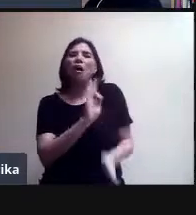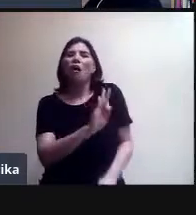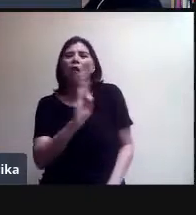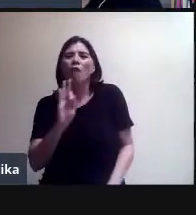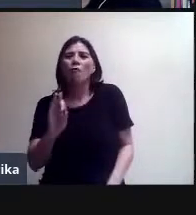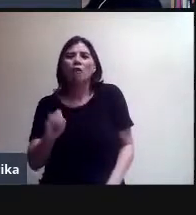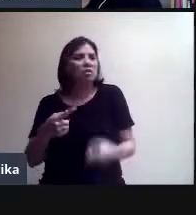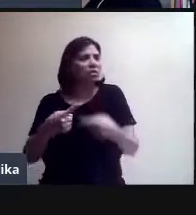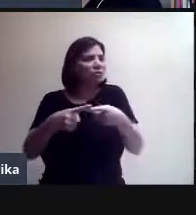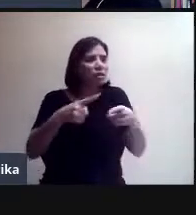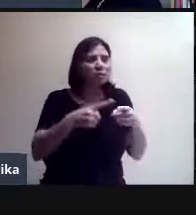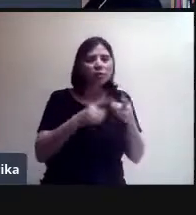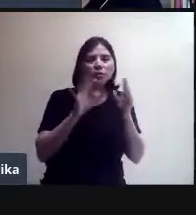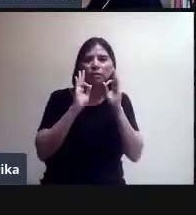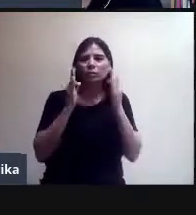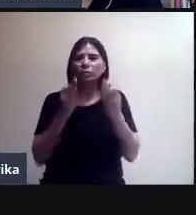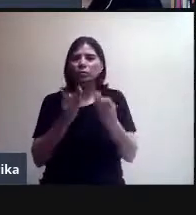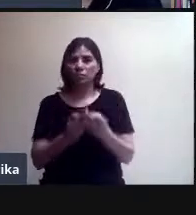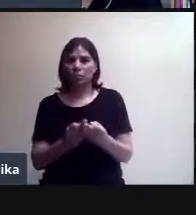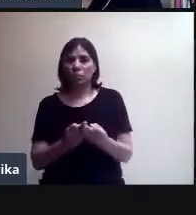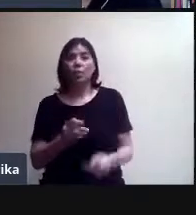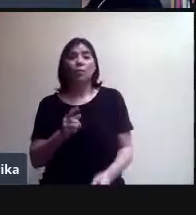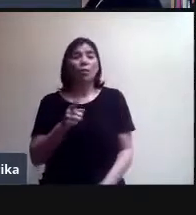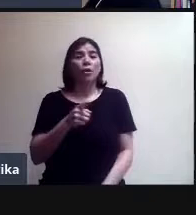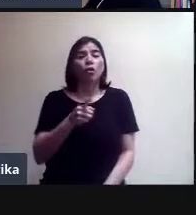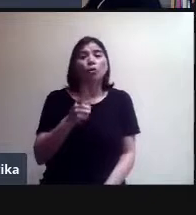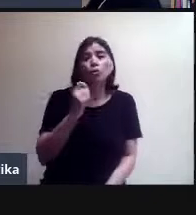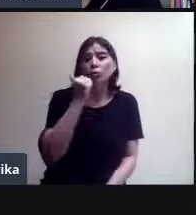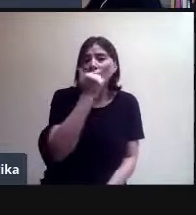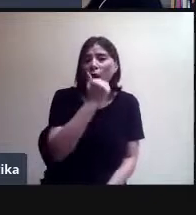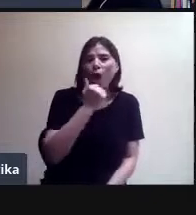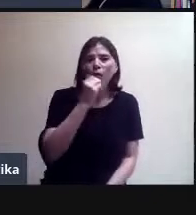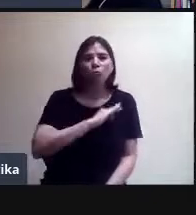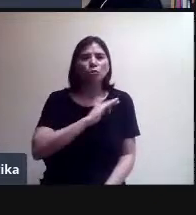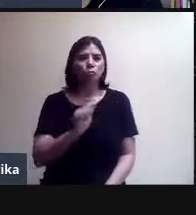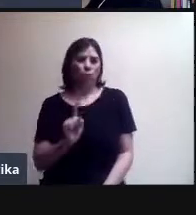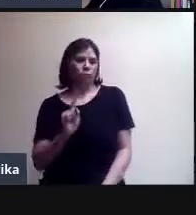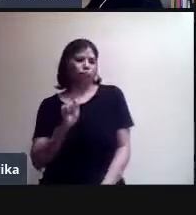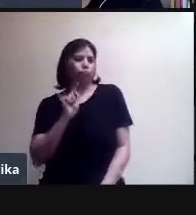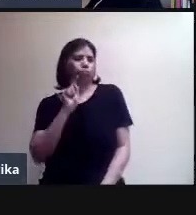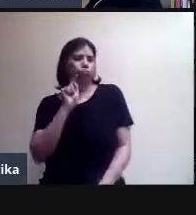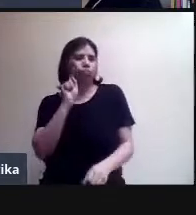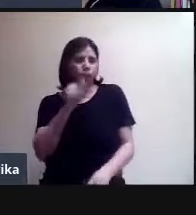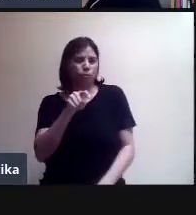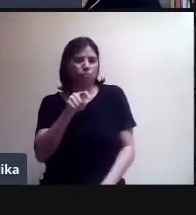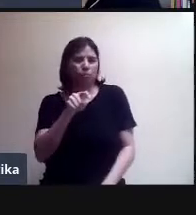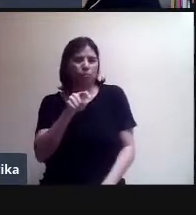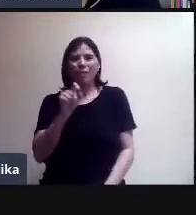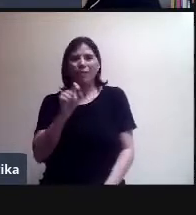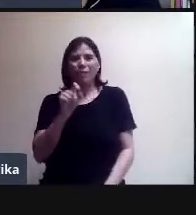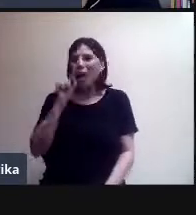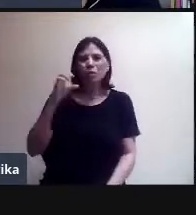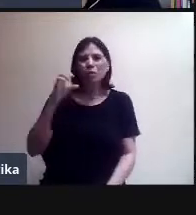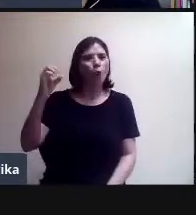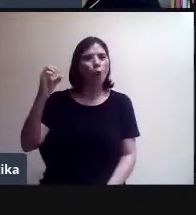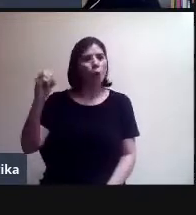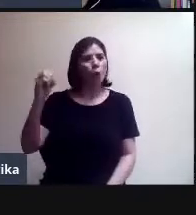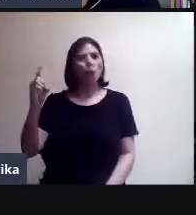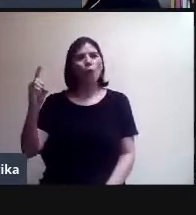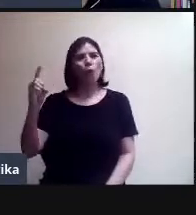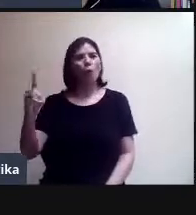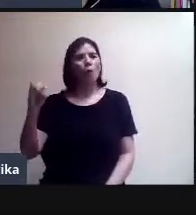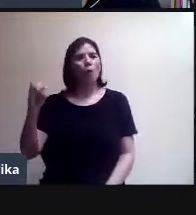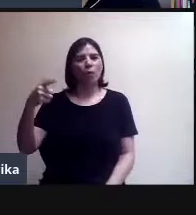entonces, los alumnos siempre le dan clic al mismo código y se van a poder conectar. Entonces, hay